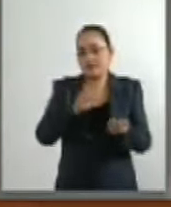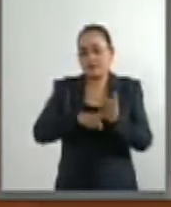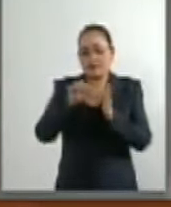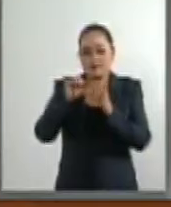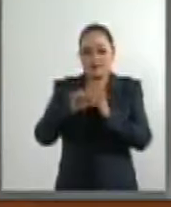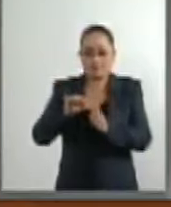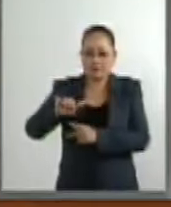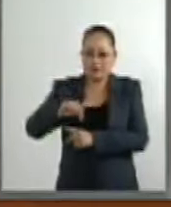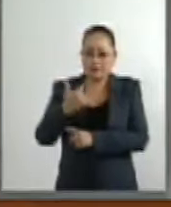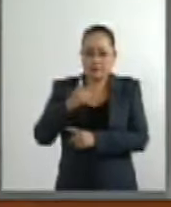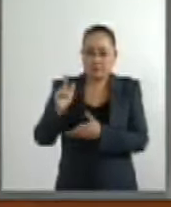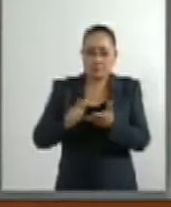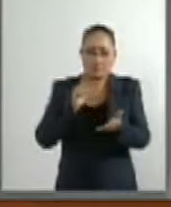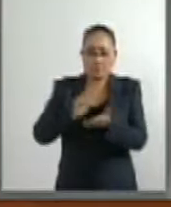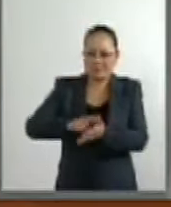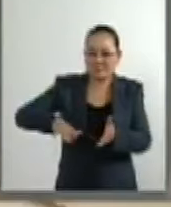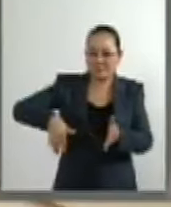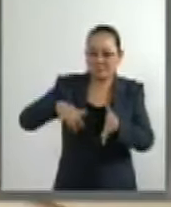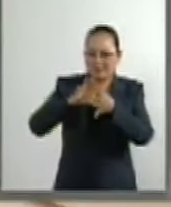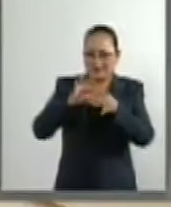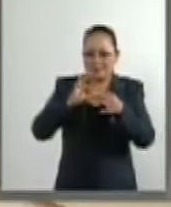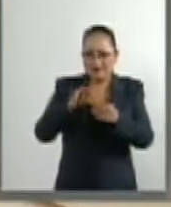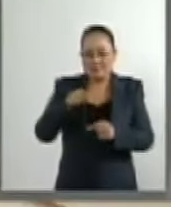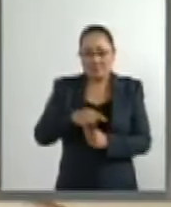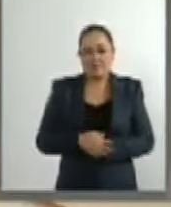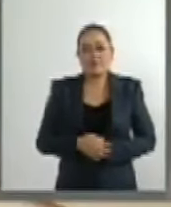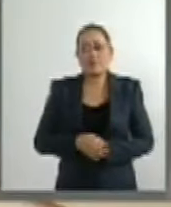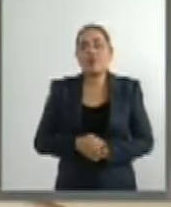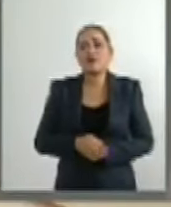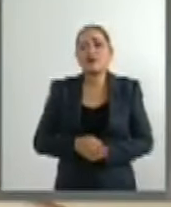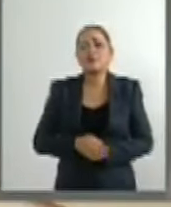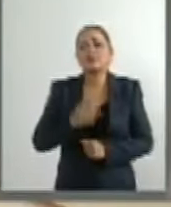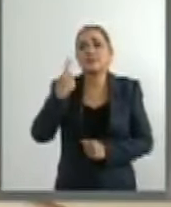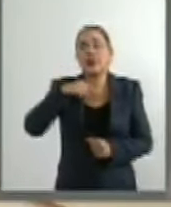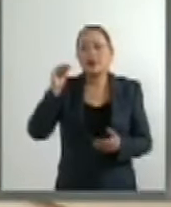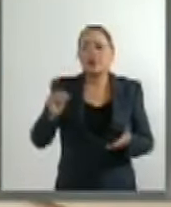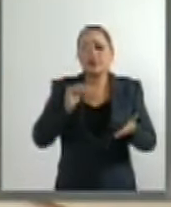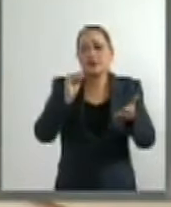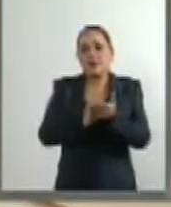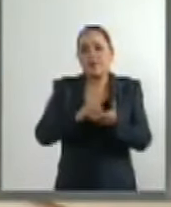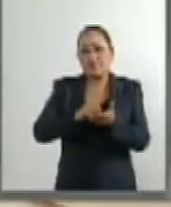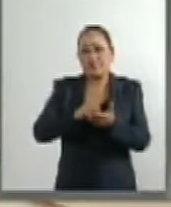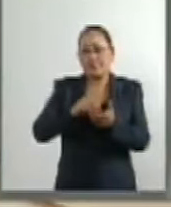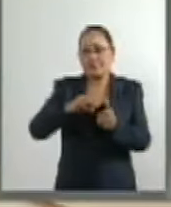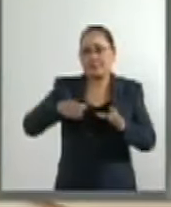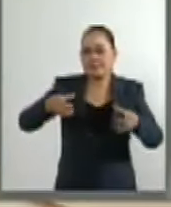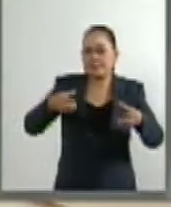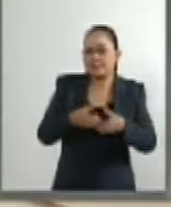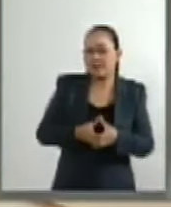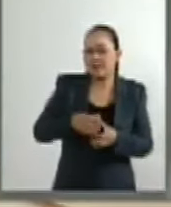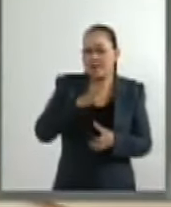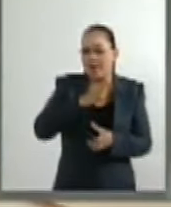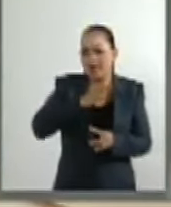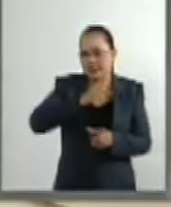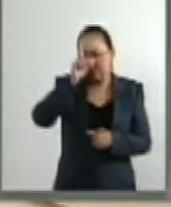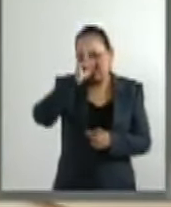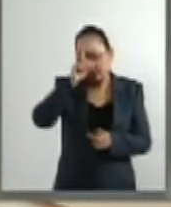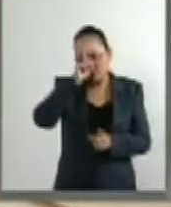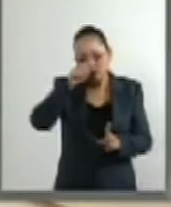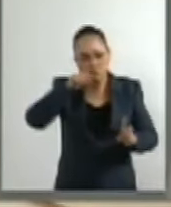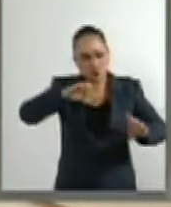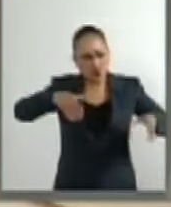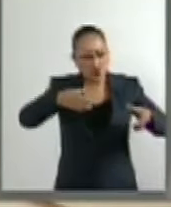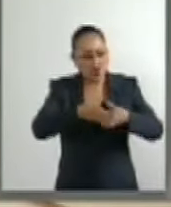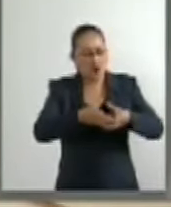12 de la Ley de Incomento a fin de incorporar a la orientación psicoeducativa para familiares